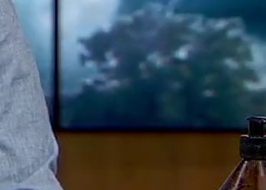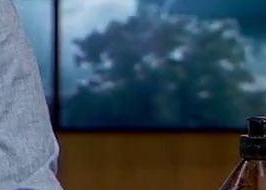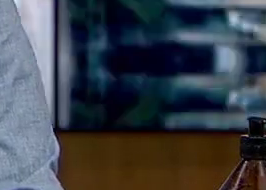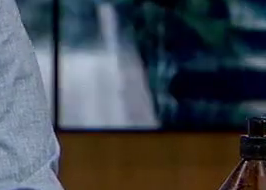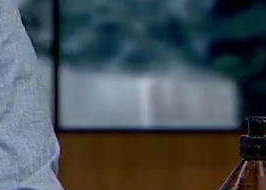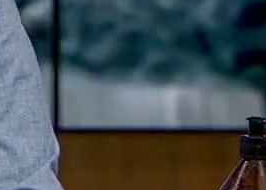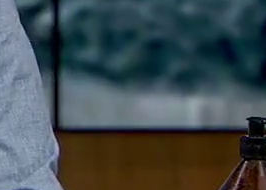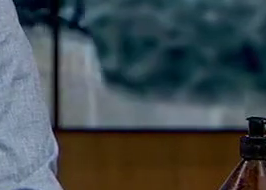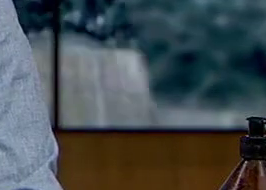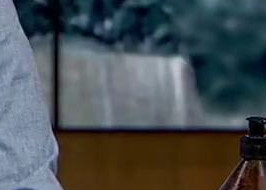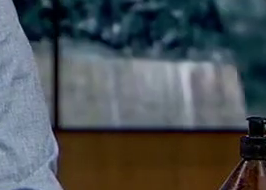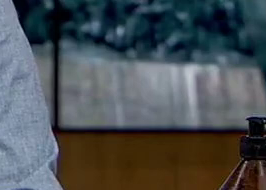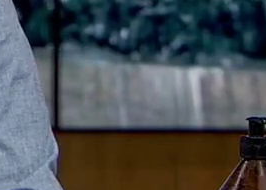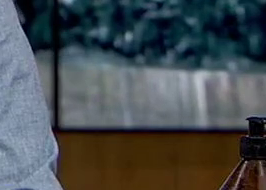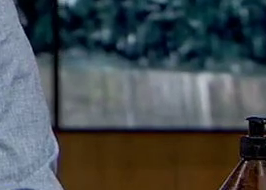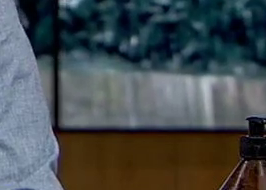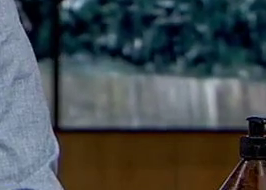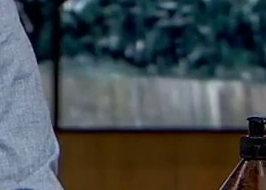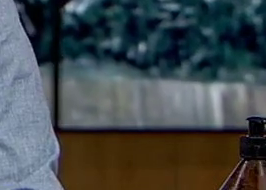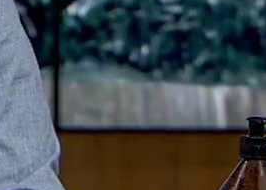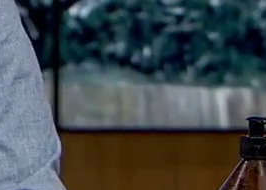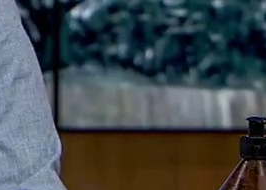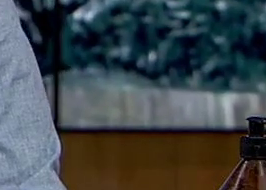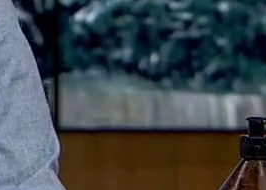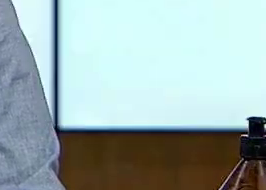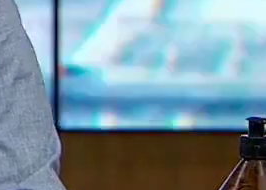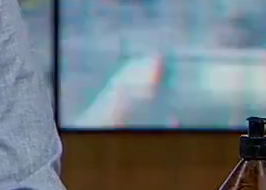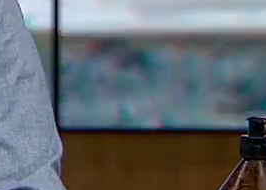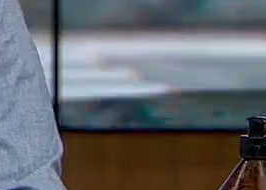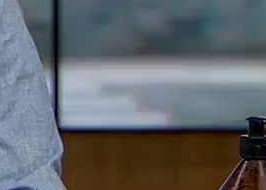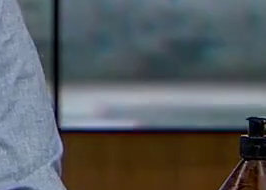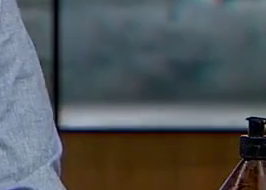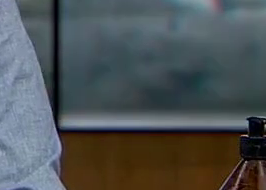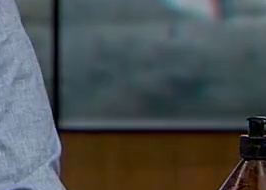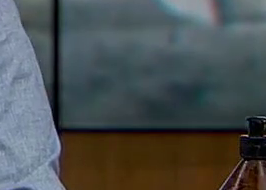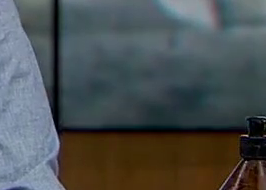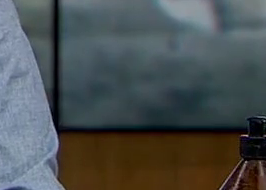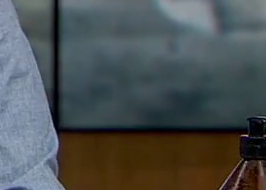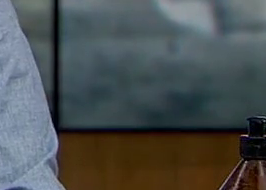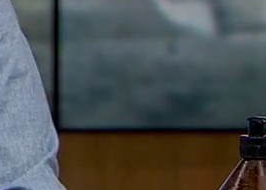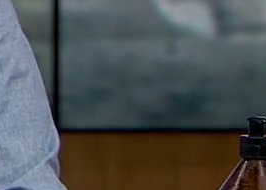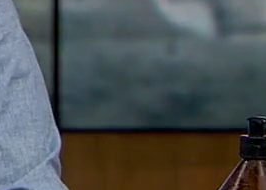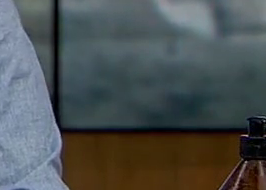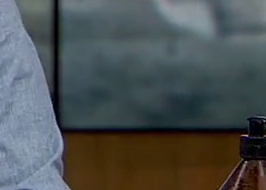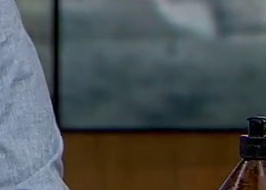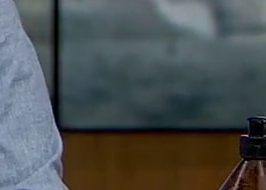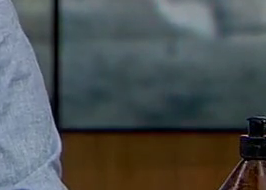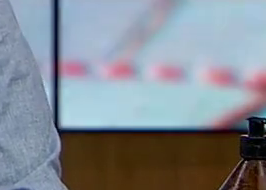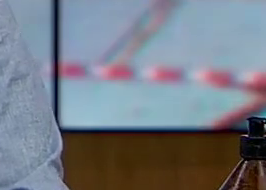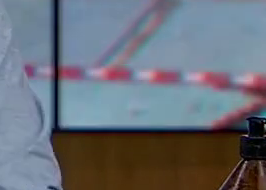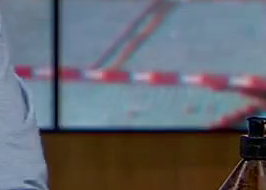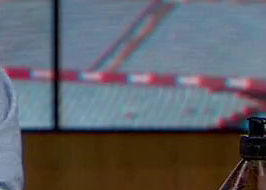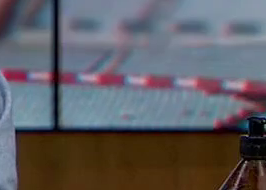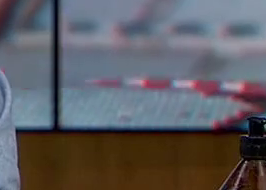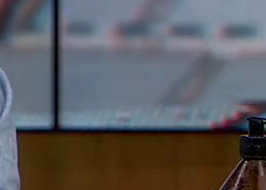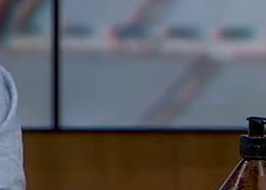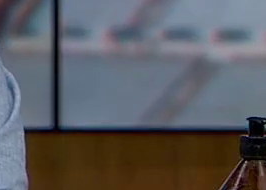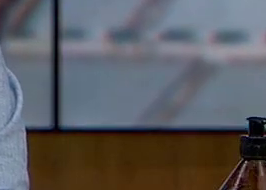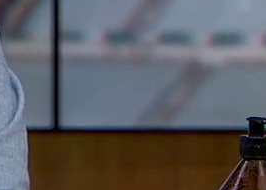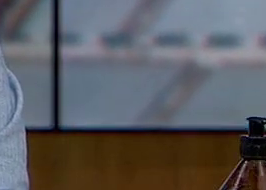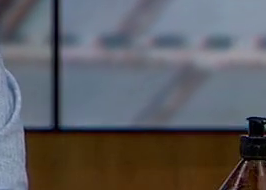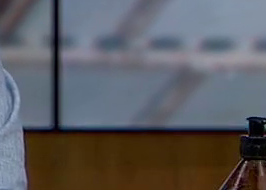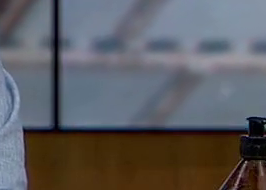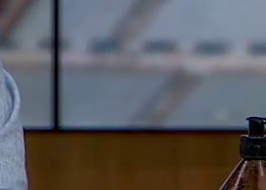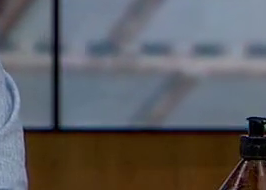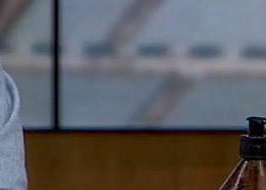proyectos educativos, artísticos, culturales, deportivos, que tienen como objetivo lograr una mejor convivencia. La iniciativa